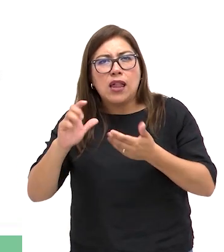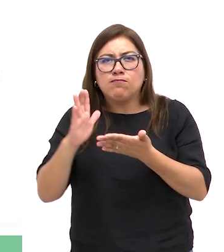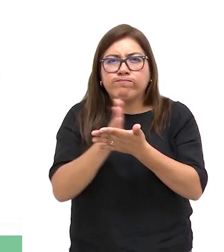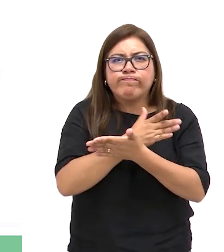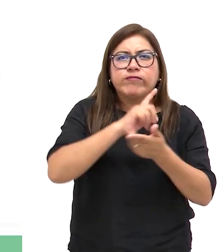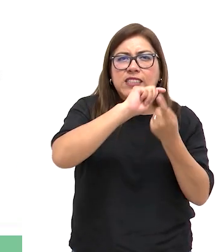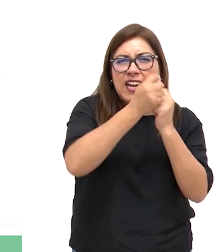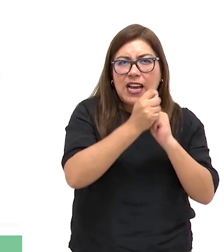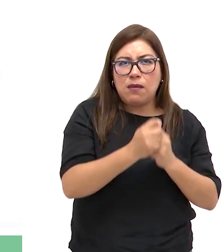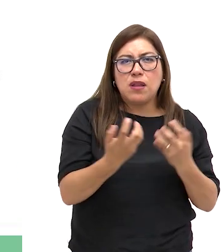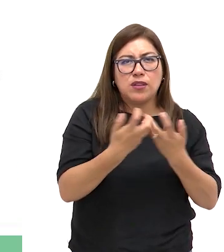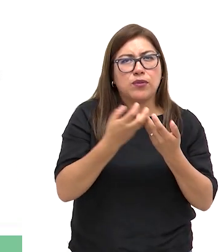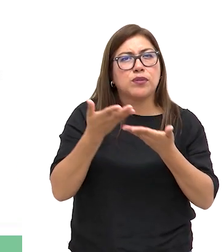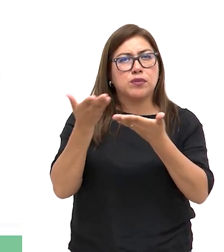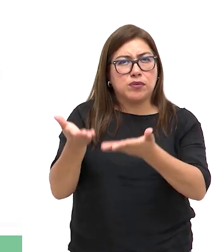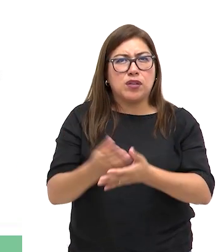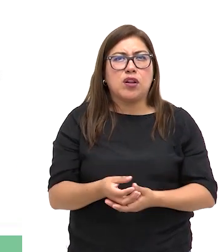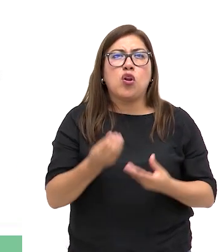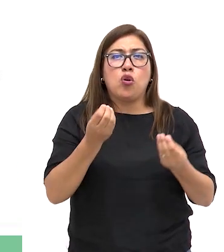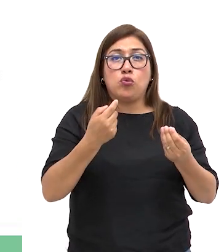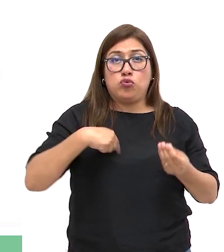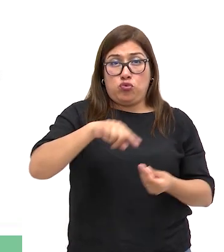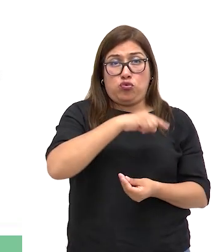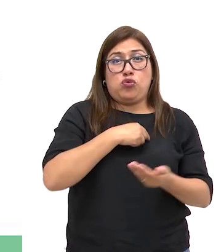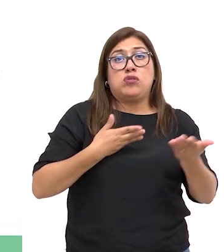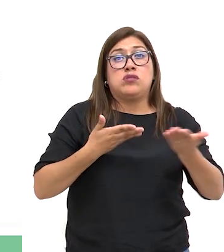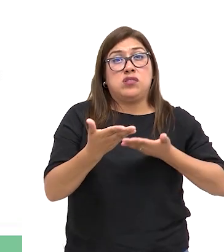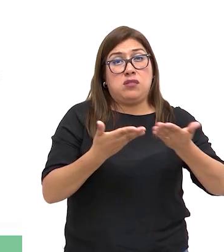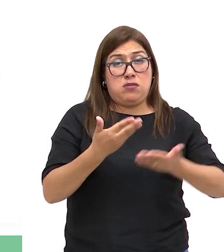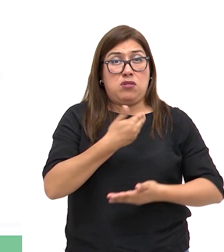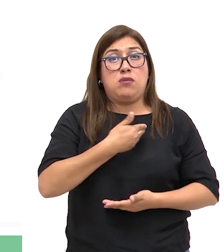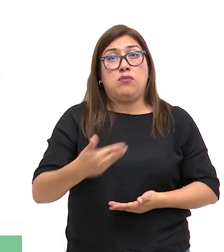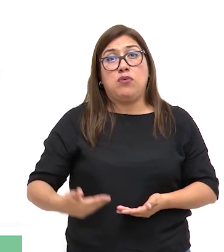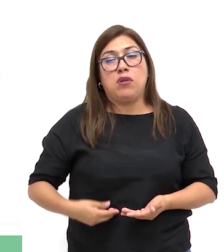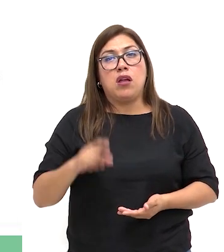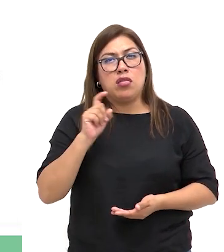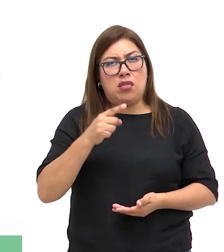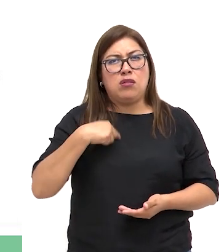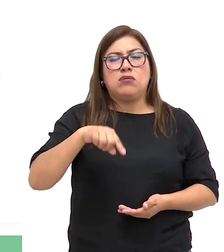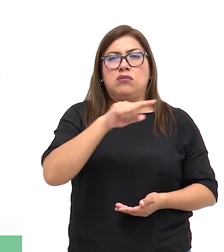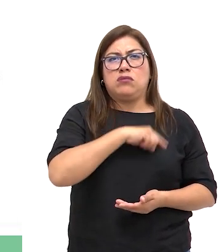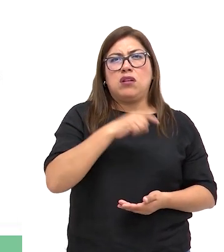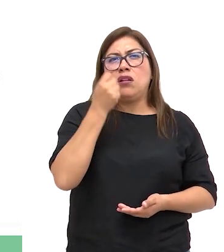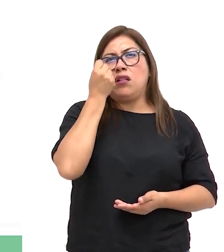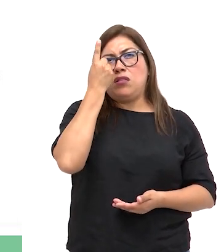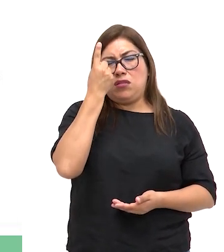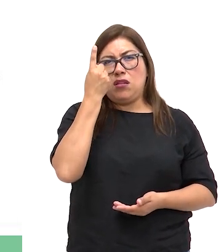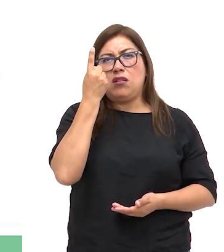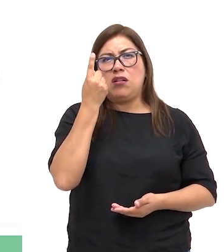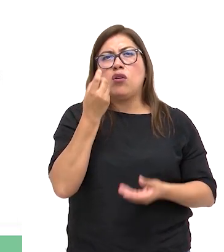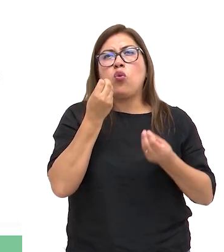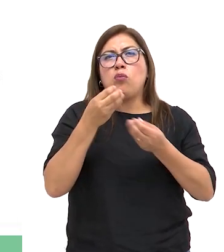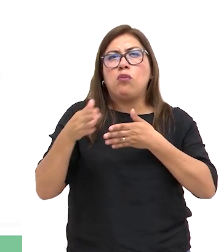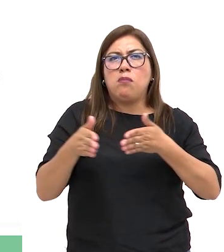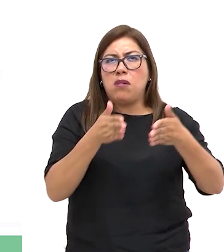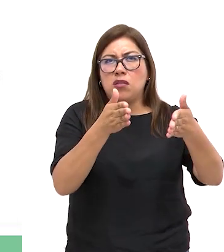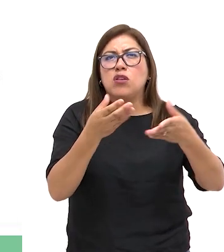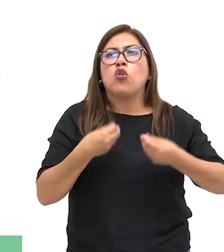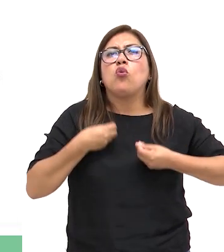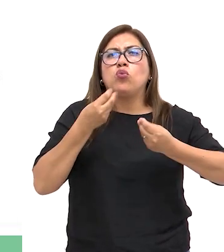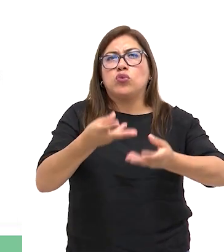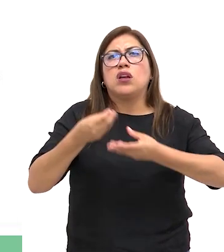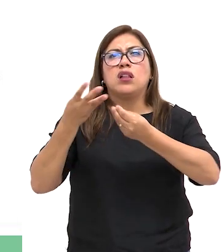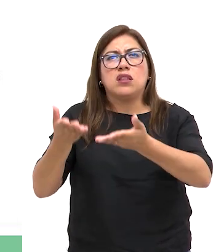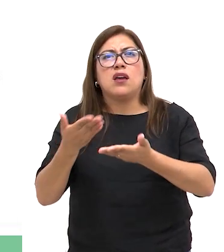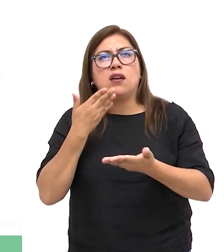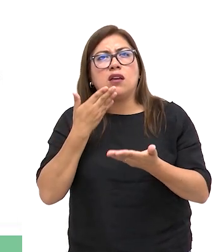ajustes necesarios. Como servidoras y servidores públicos, debemos ser conscientes que la forma como